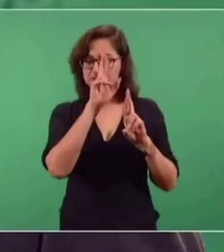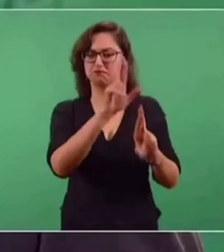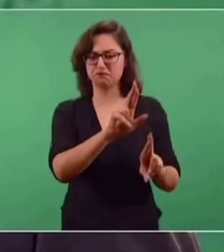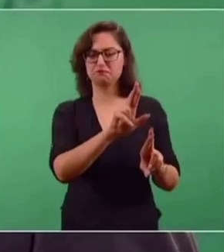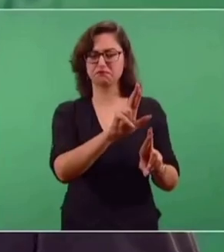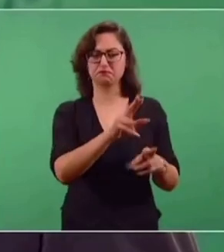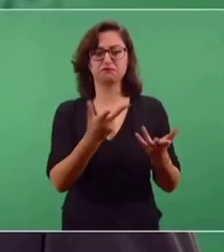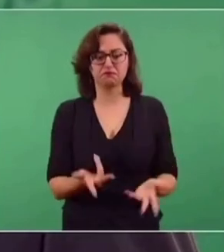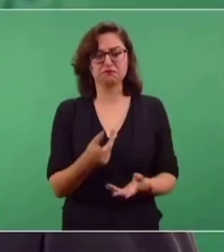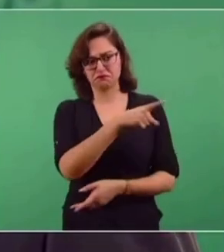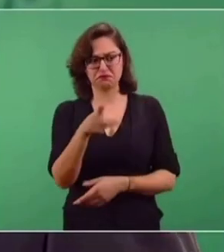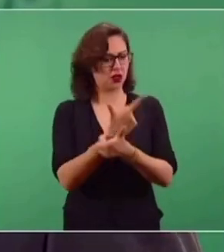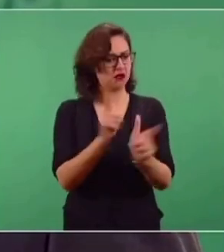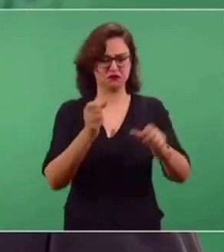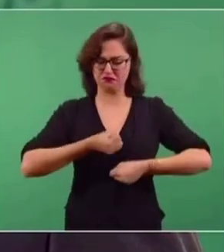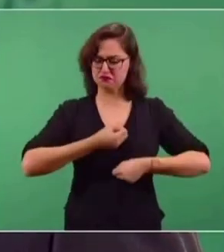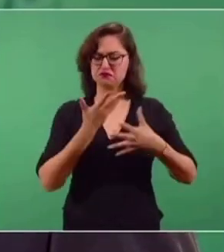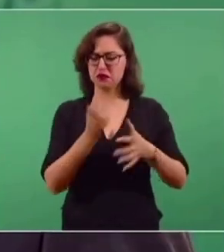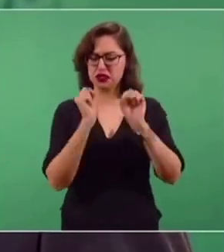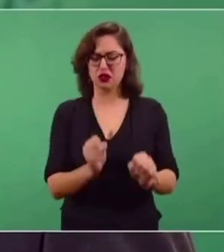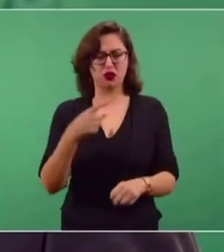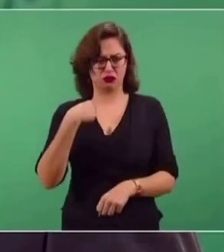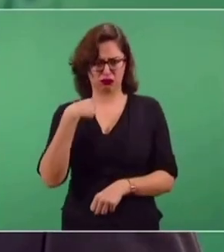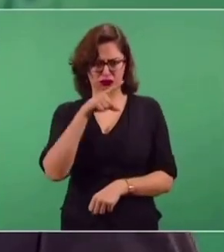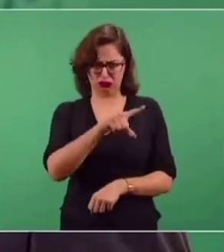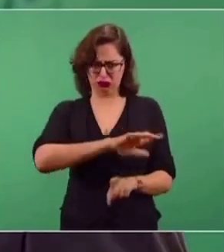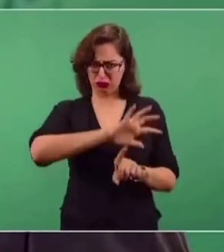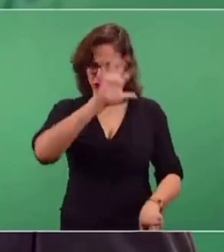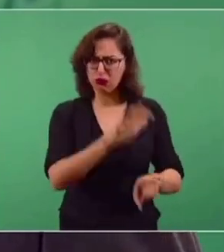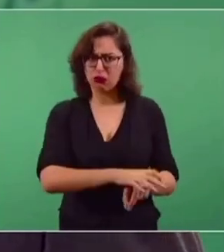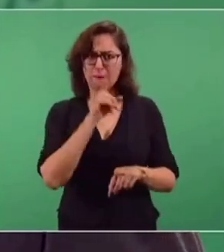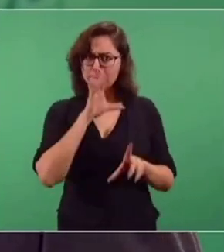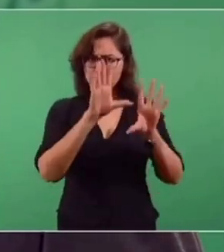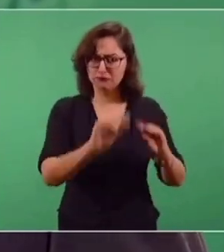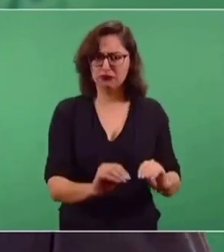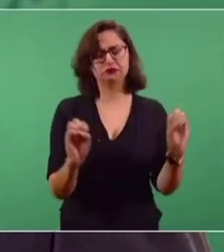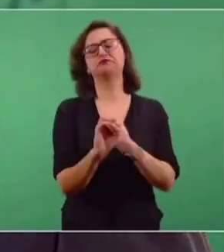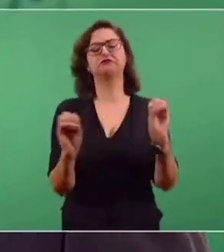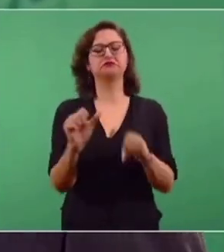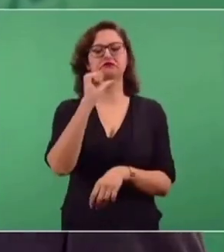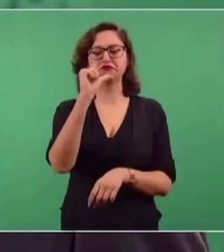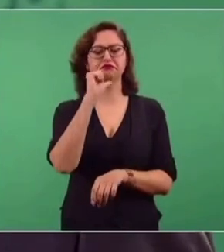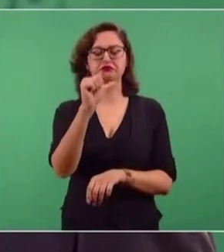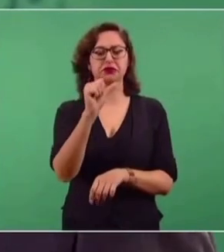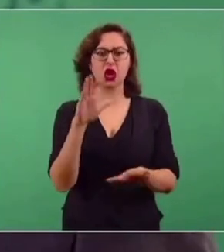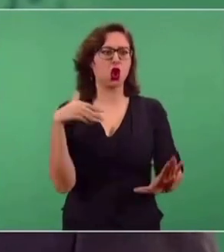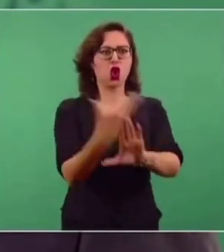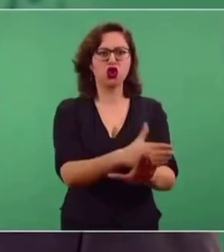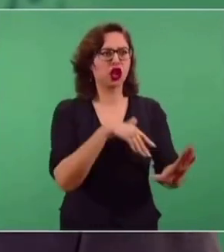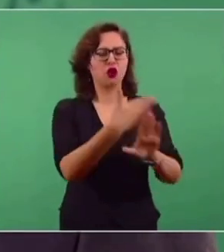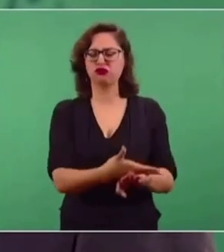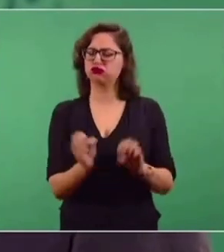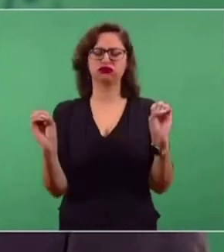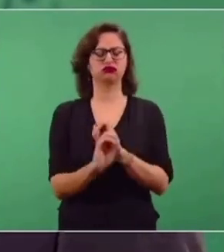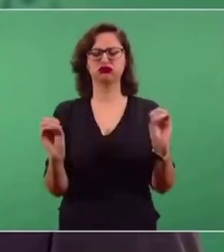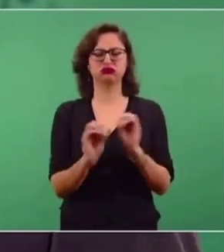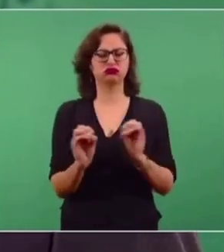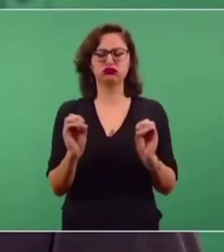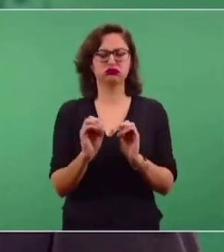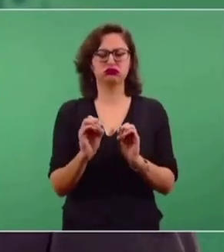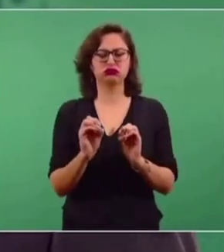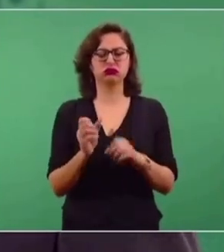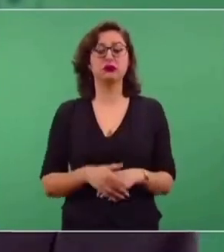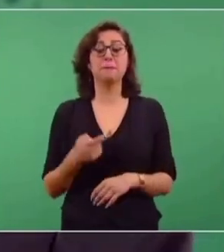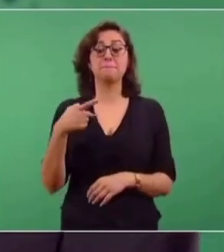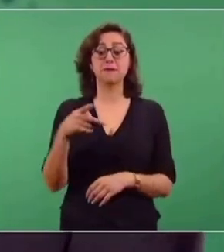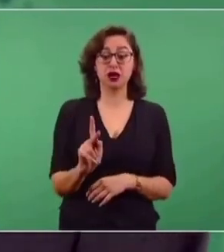se garantizan las libertades, no hay censura, no hay represión a los medios, no se persigue a opositores,